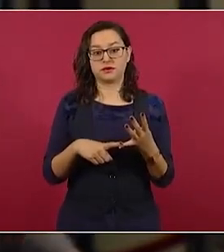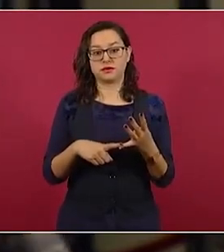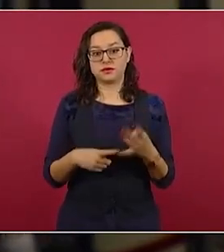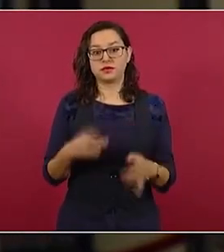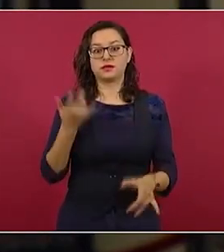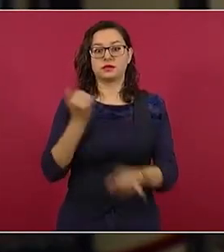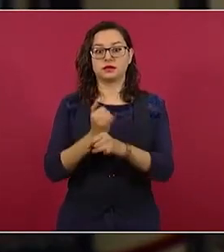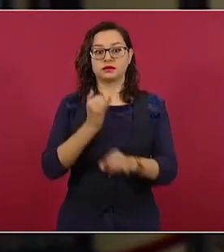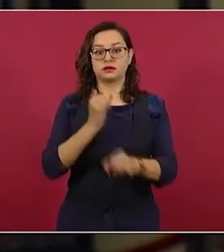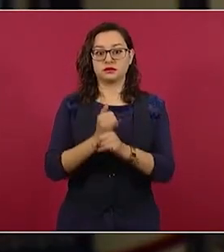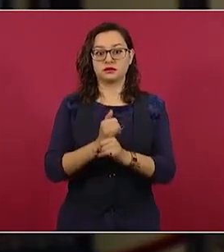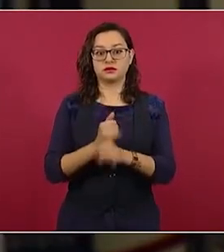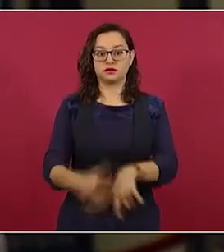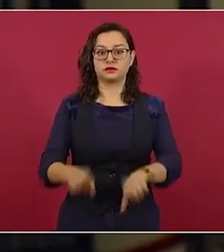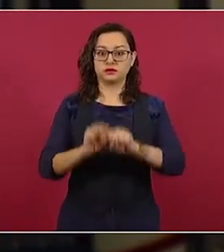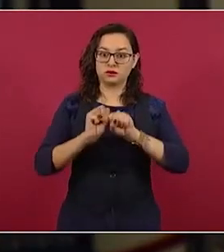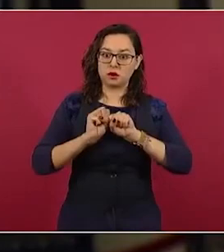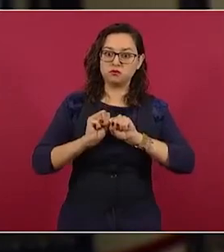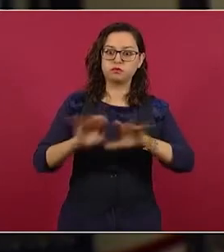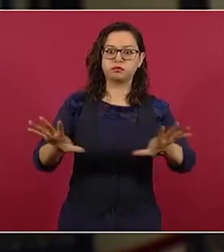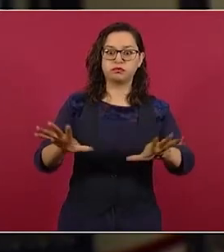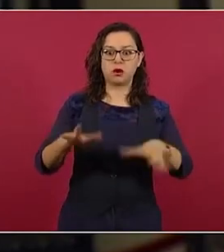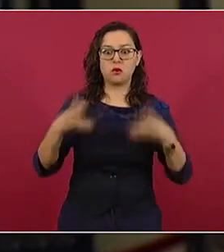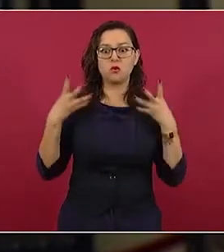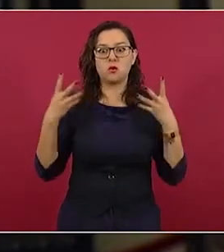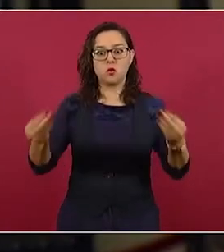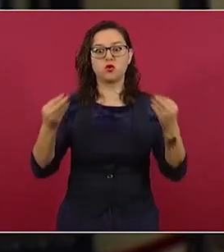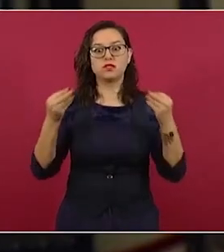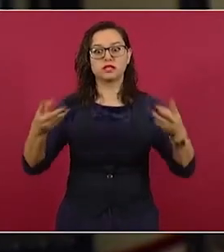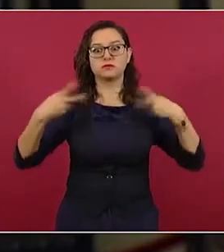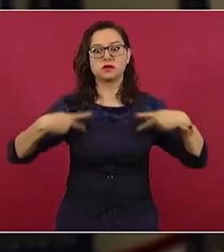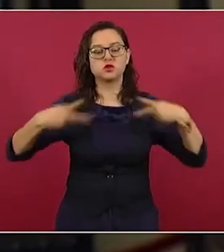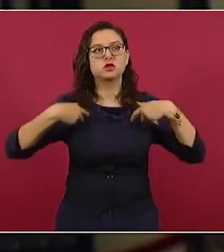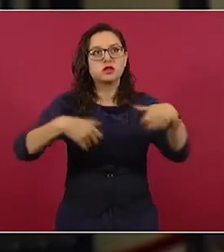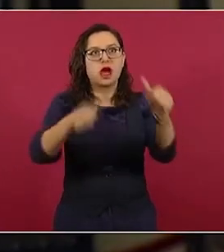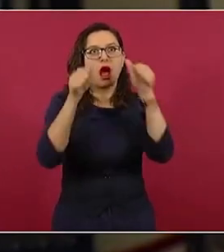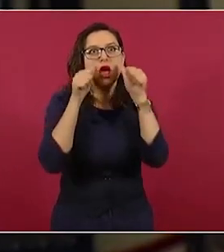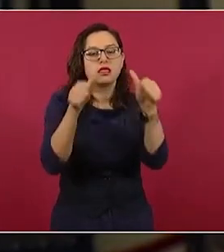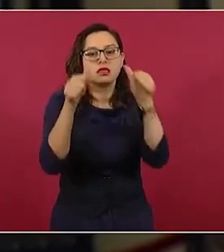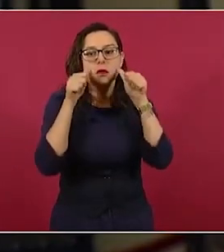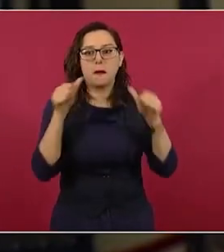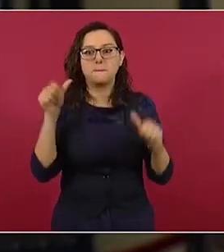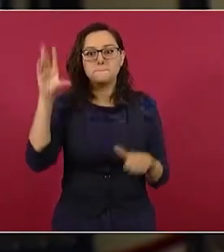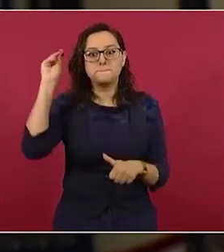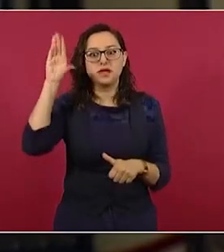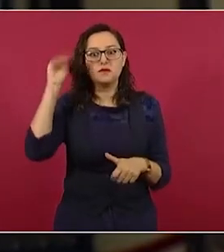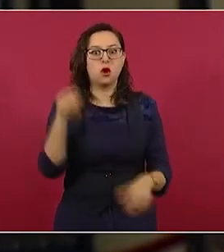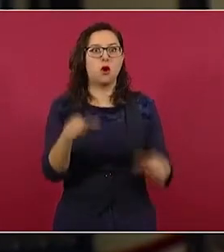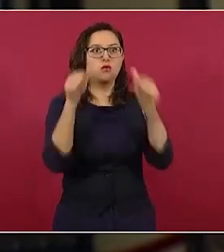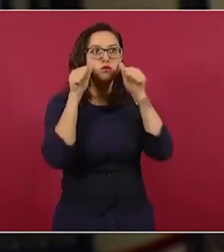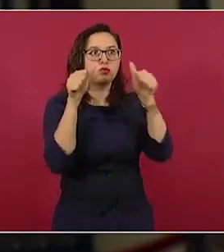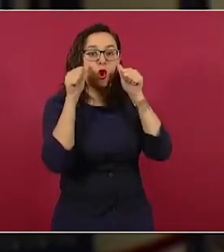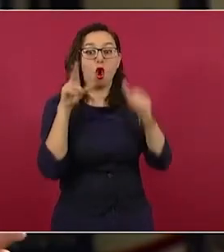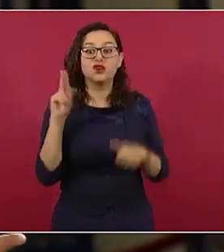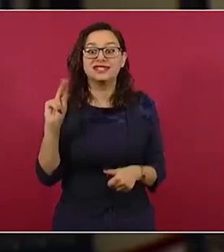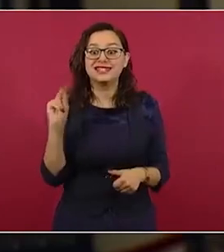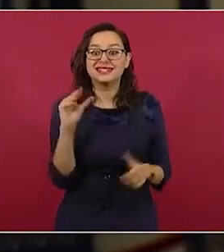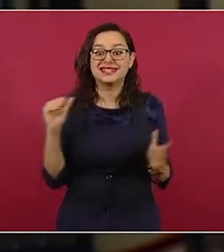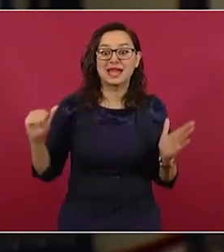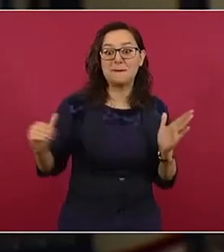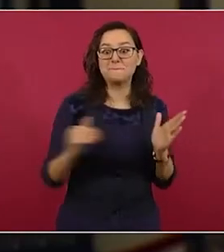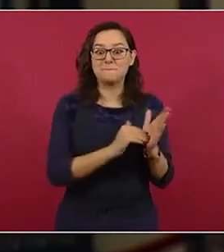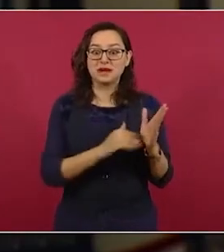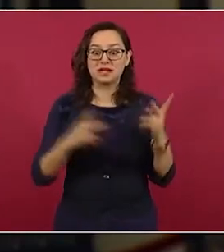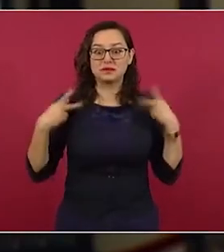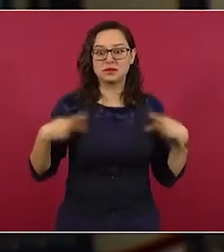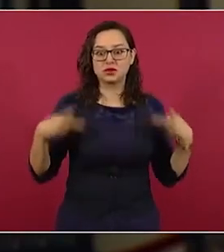redes sociales, en la vía virtual, en el canal de Congreso, nada más 80 mil personas viendo en vivo la sesión y hablaba justamente ahorita de